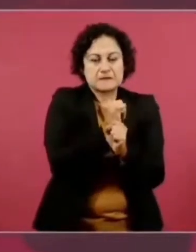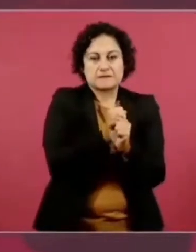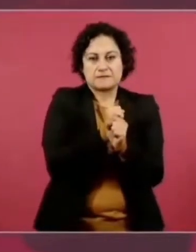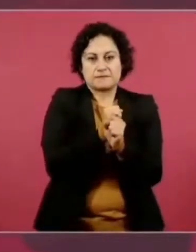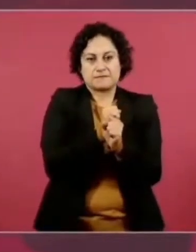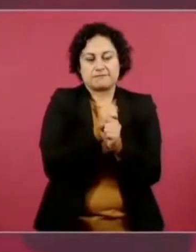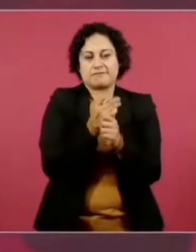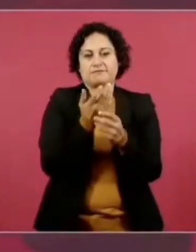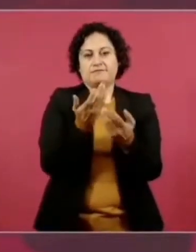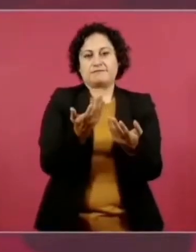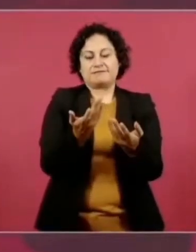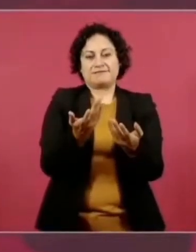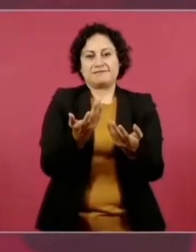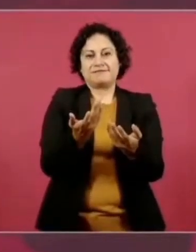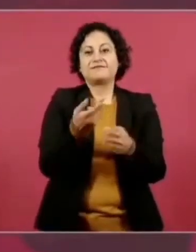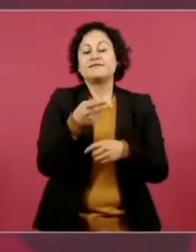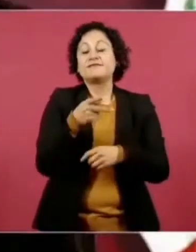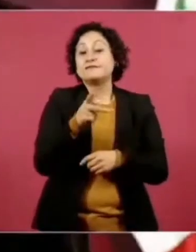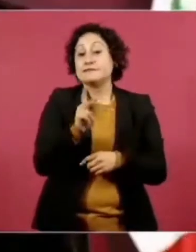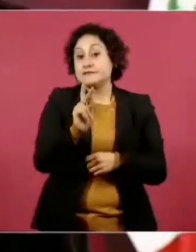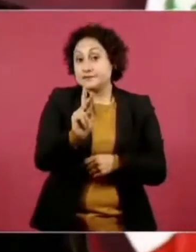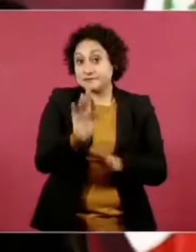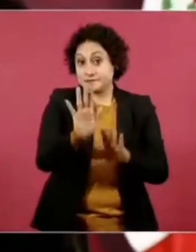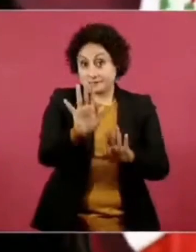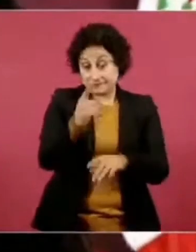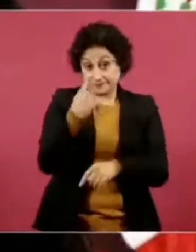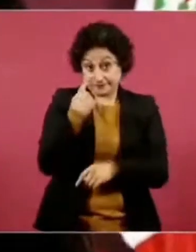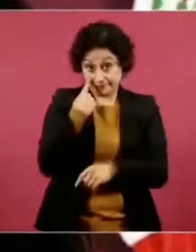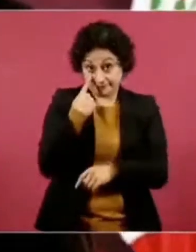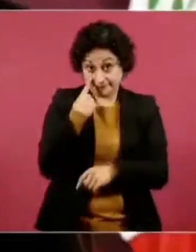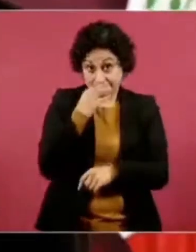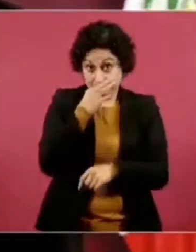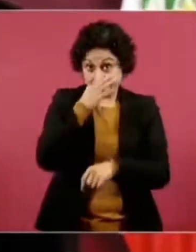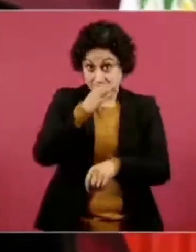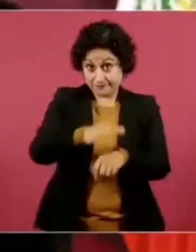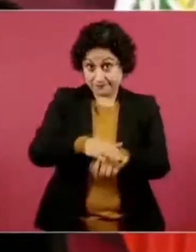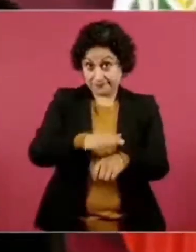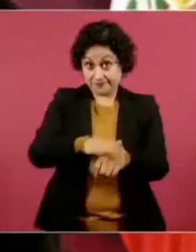porque es corrupción e impunidad.